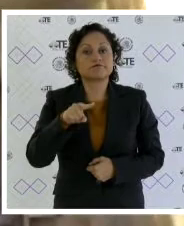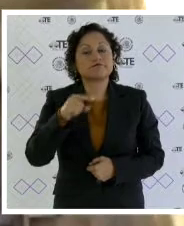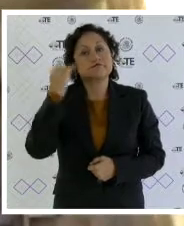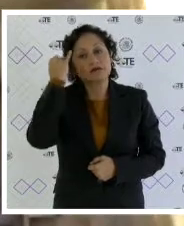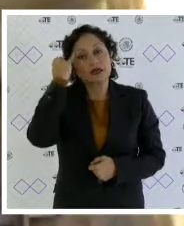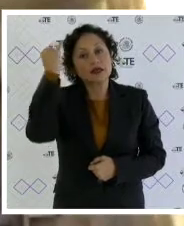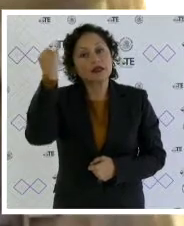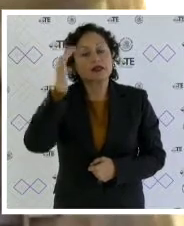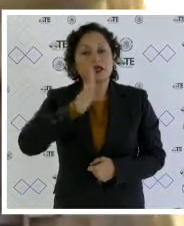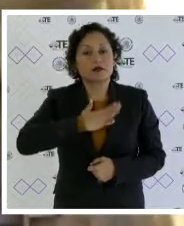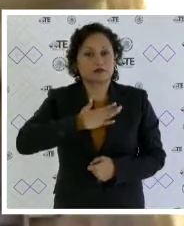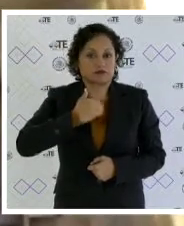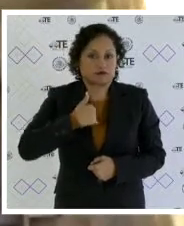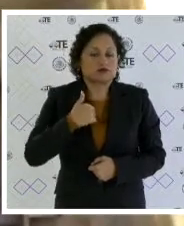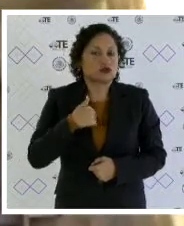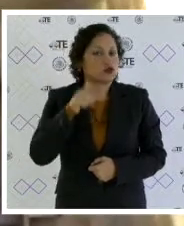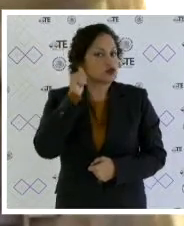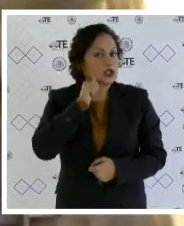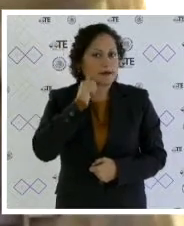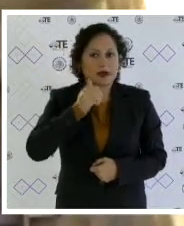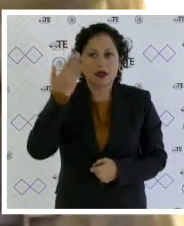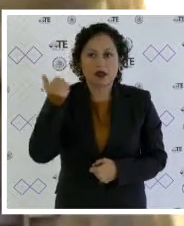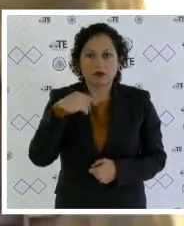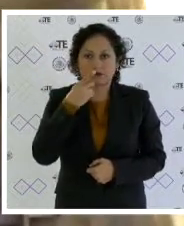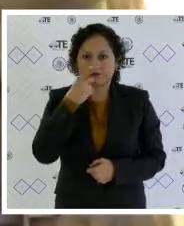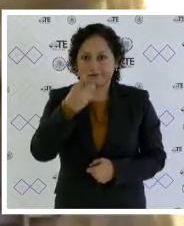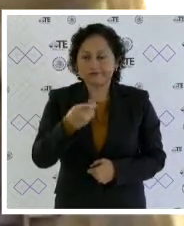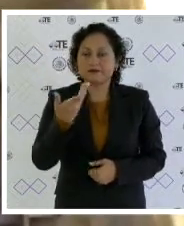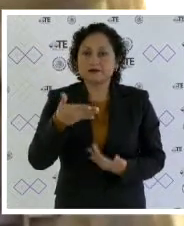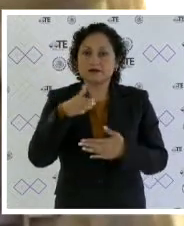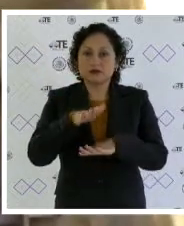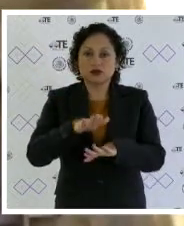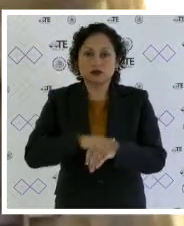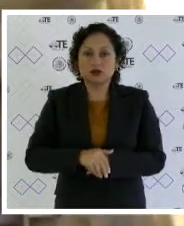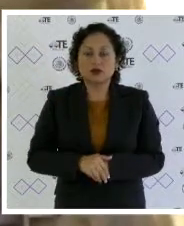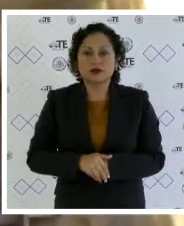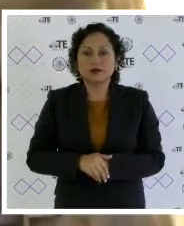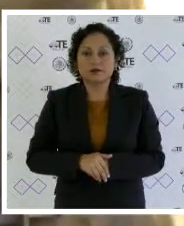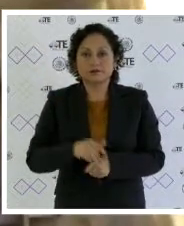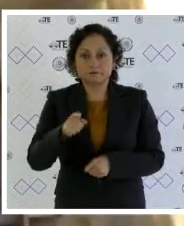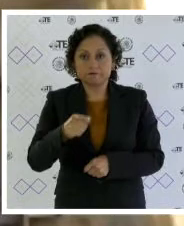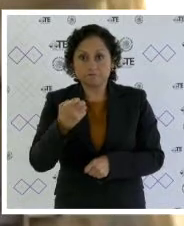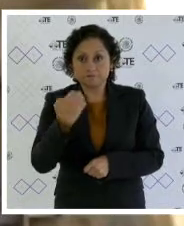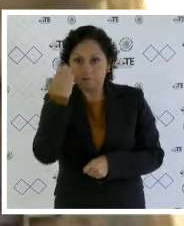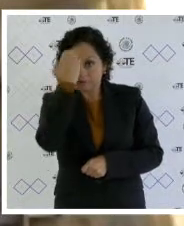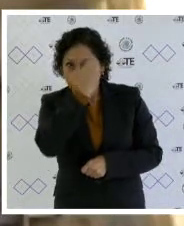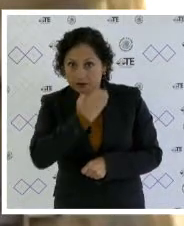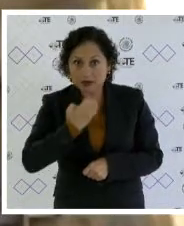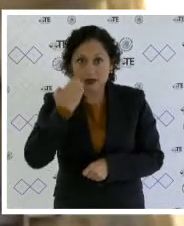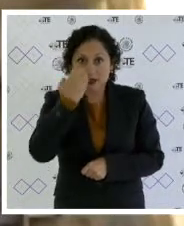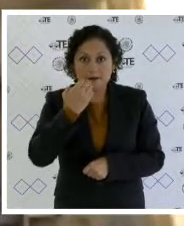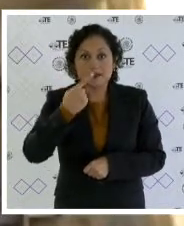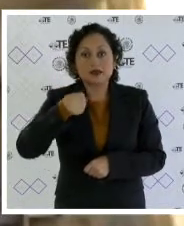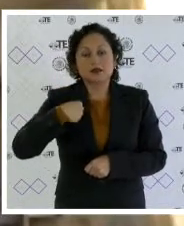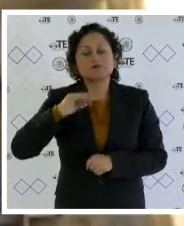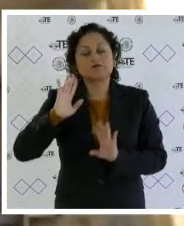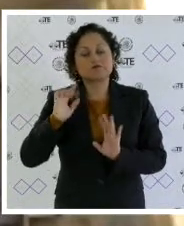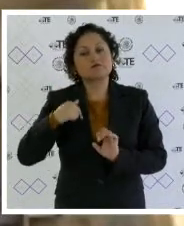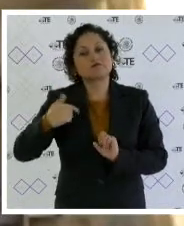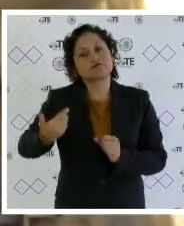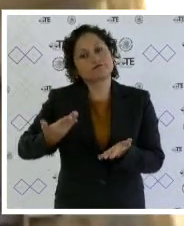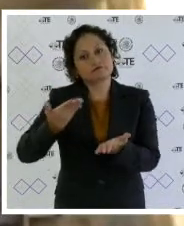que yo he creado y he sostenido a la luz de la causal de nulidad que se analiza yo sería parte de que se analizar